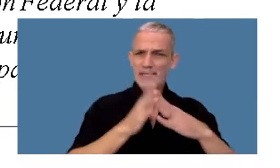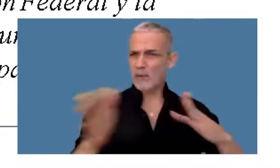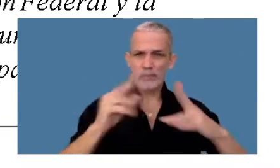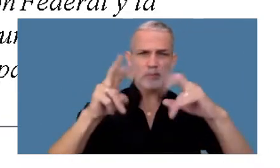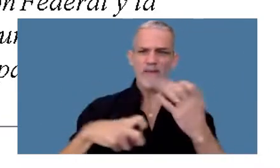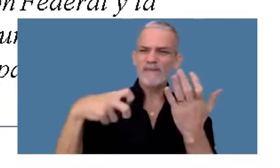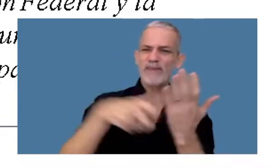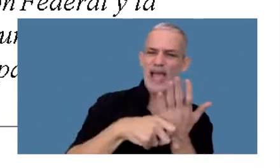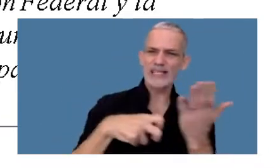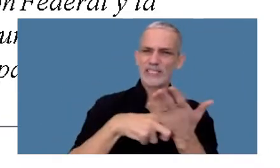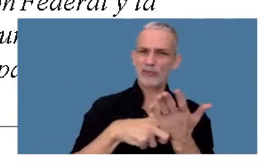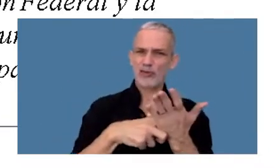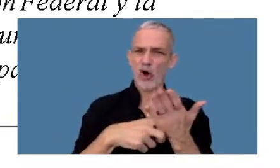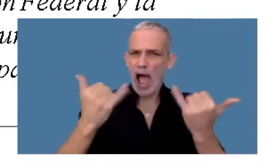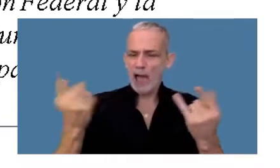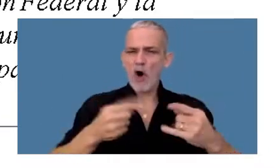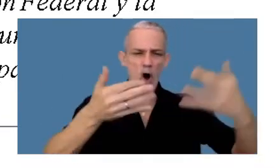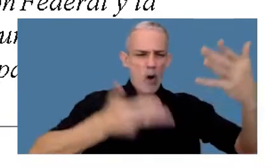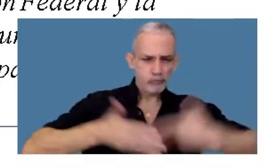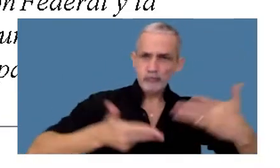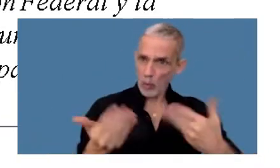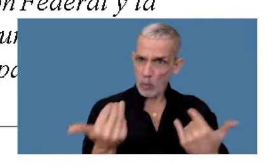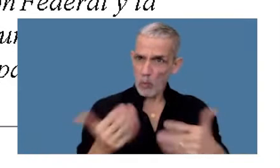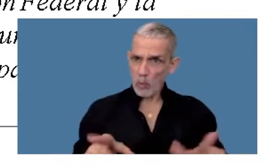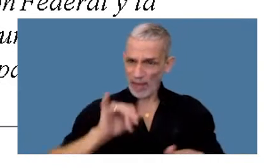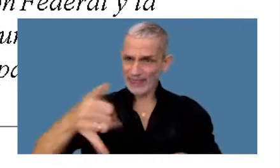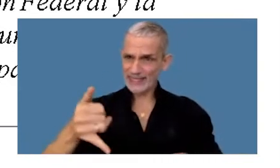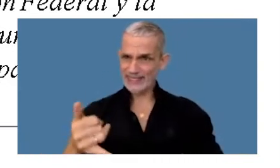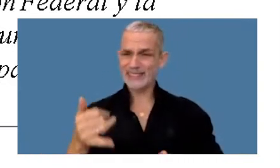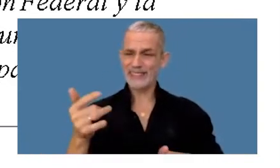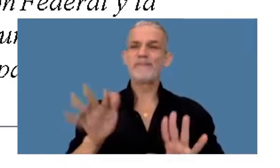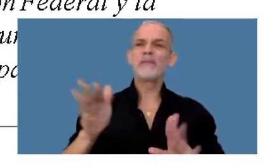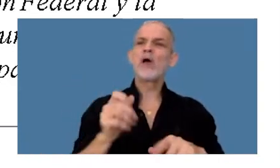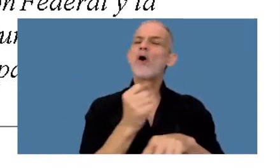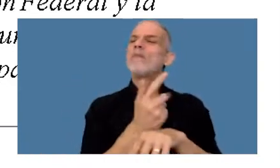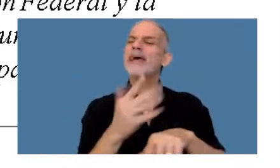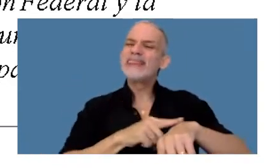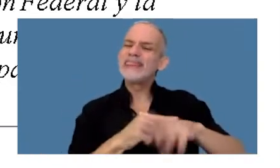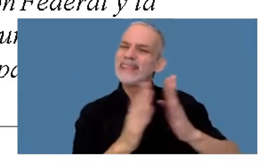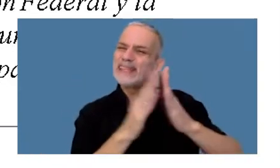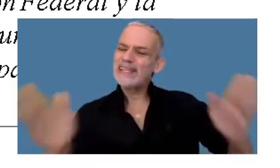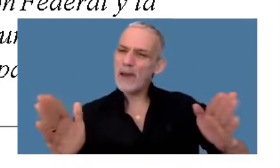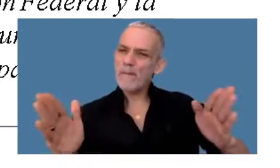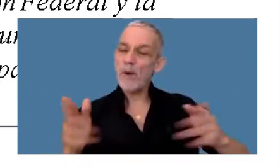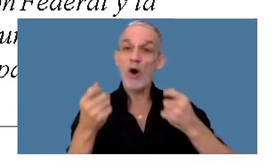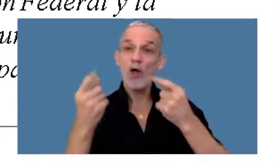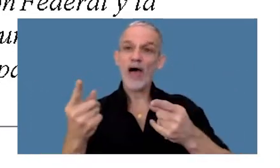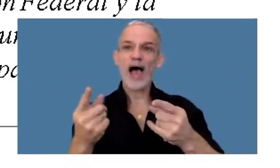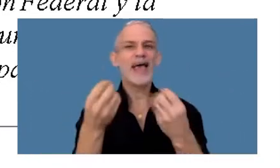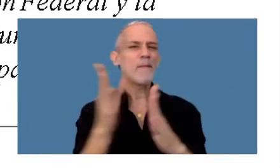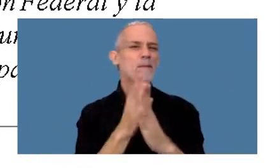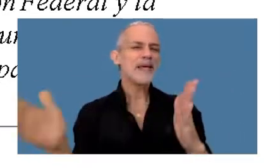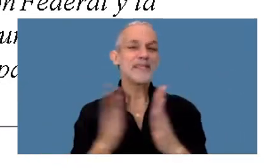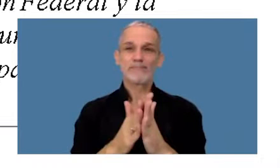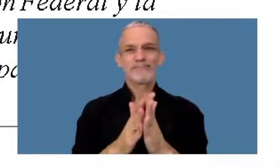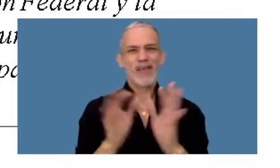de fiscalización o una liquidación administrativa. Se van a contar los plazos que se le otorgan a partir de